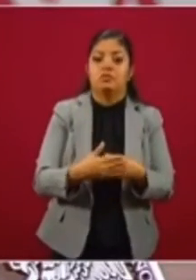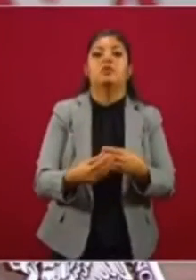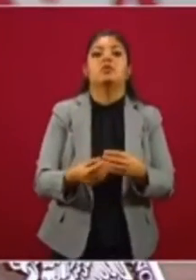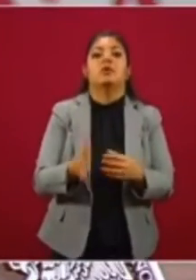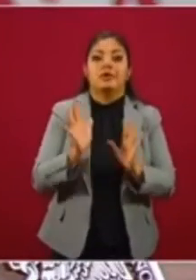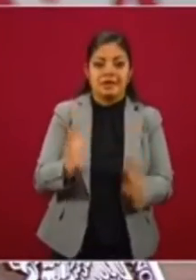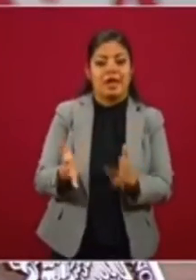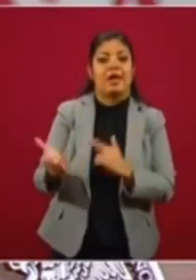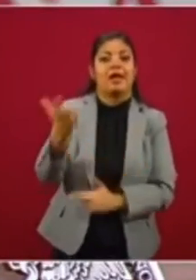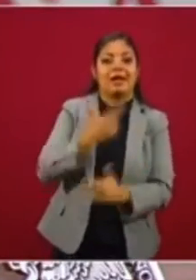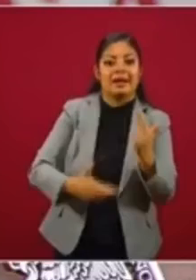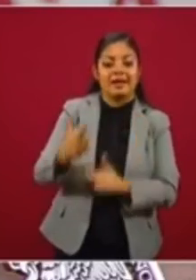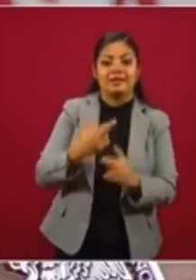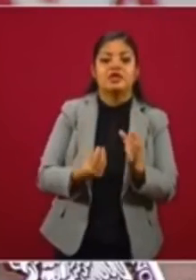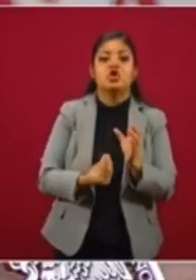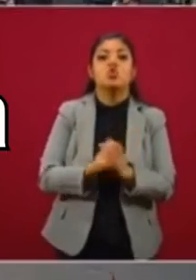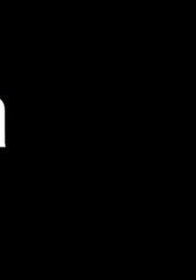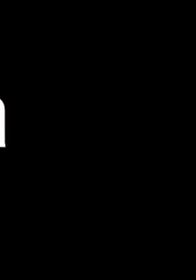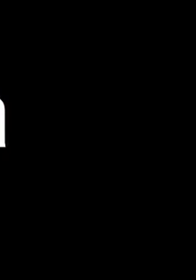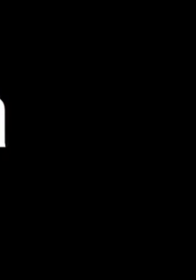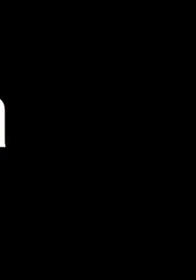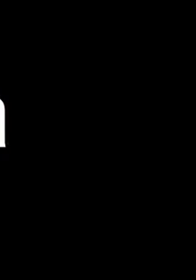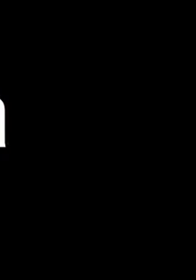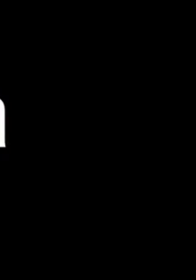nueva normalidad.